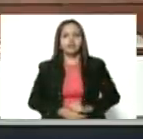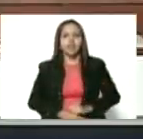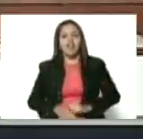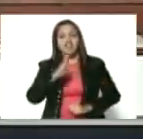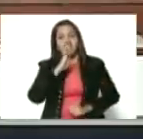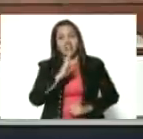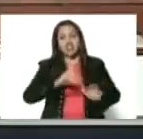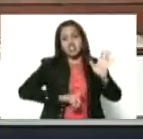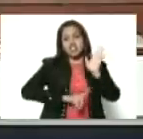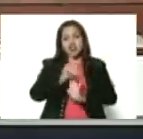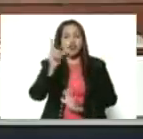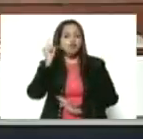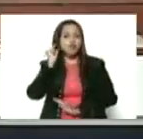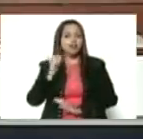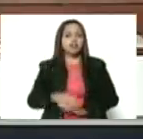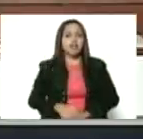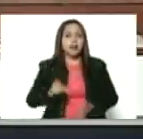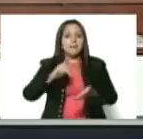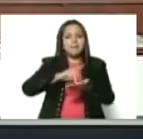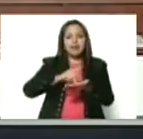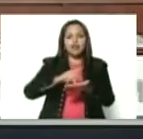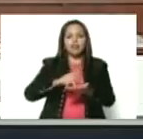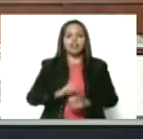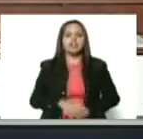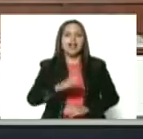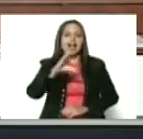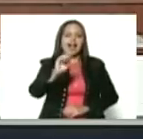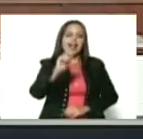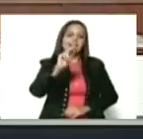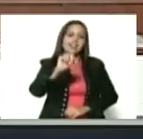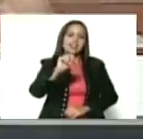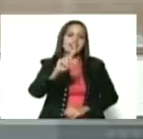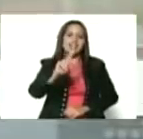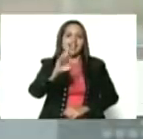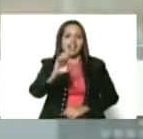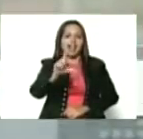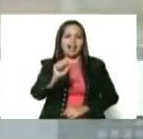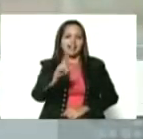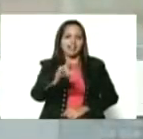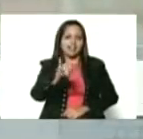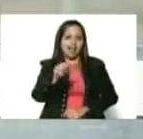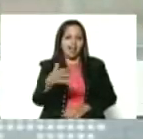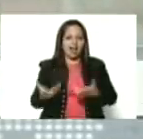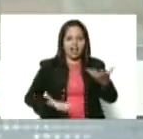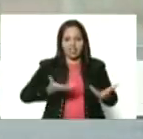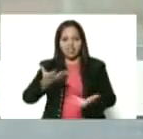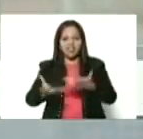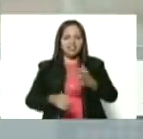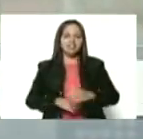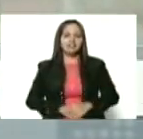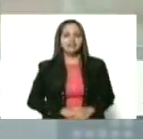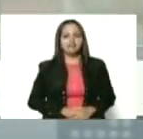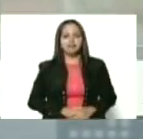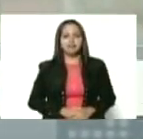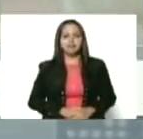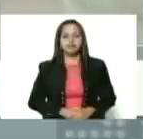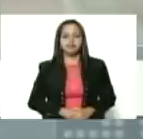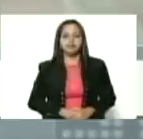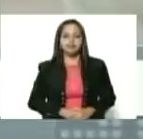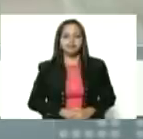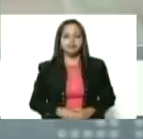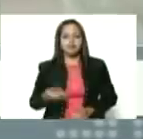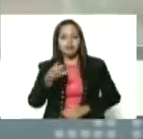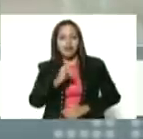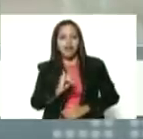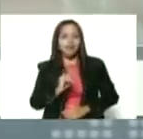de Desarrollo de la Mujer, ahí en la Parroquia de la Candelaria. Allá está la compañera Zulay Aguirre, nuestra